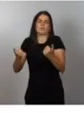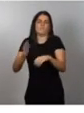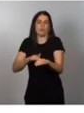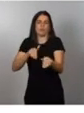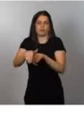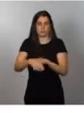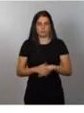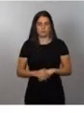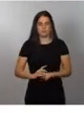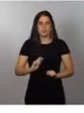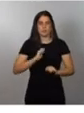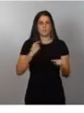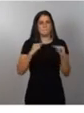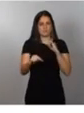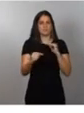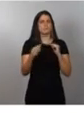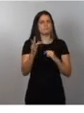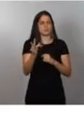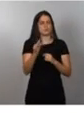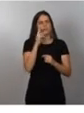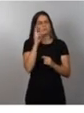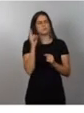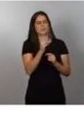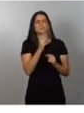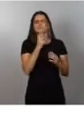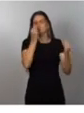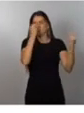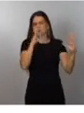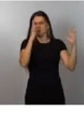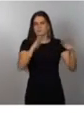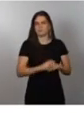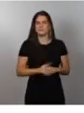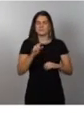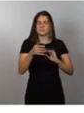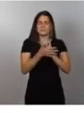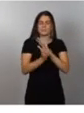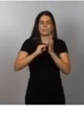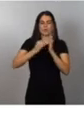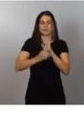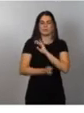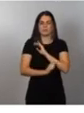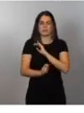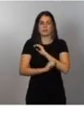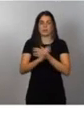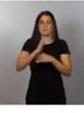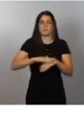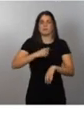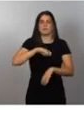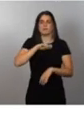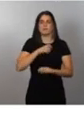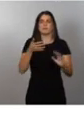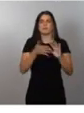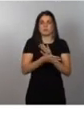mensaje muy positivo. Estamos ante un proyecto estratégico para España que puede exponer una oportunidad